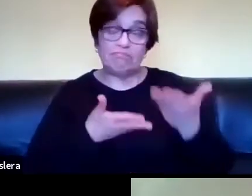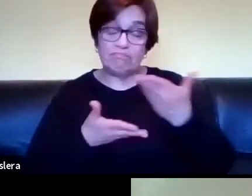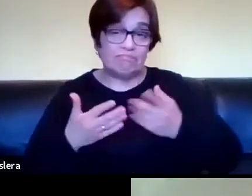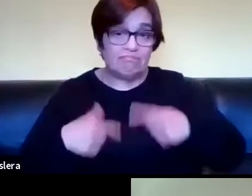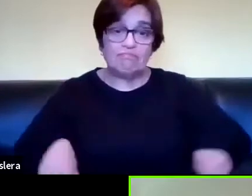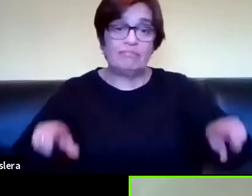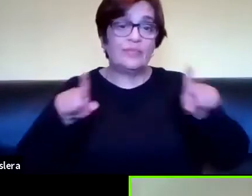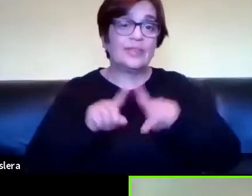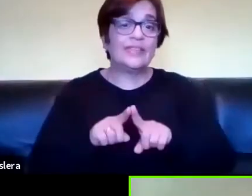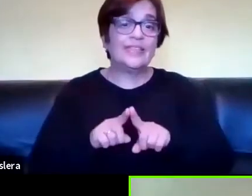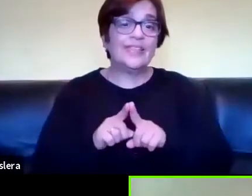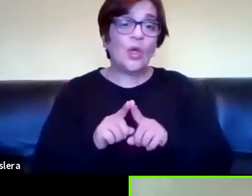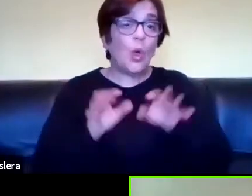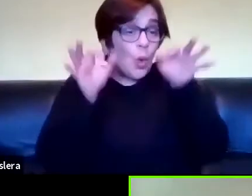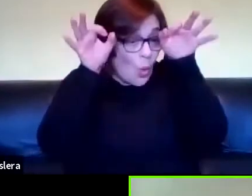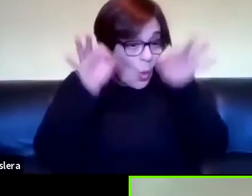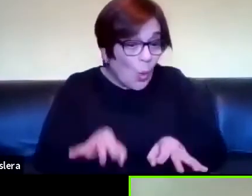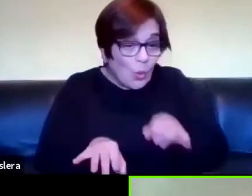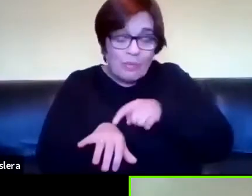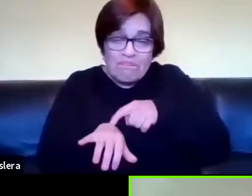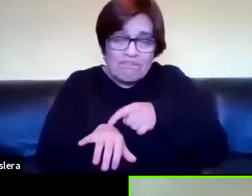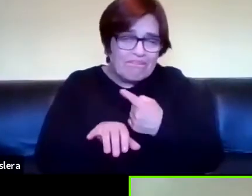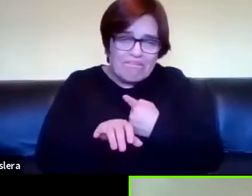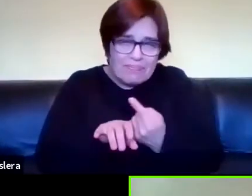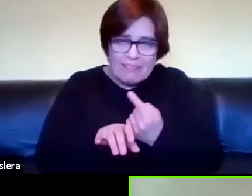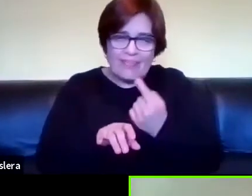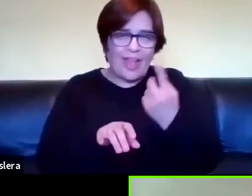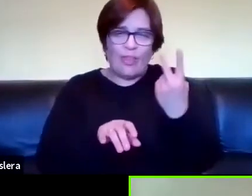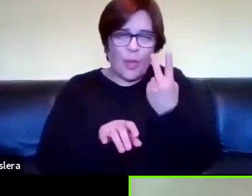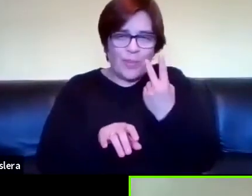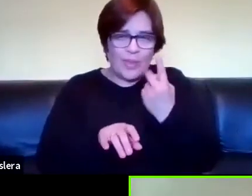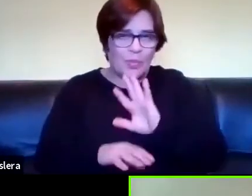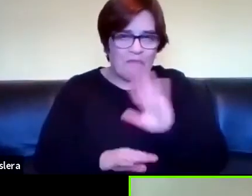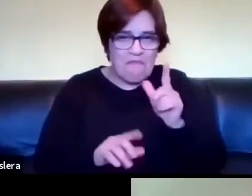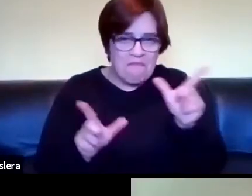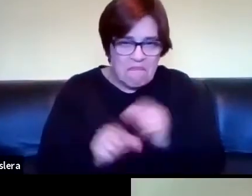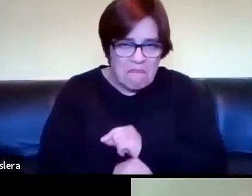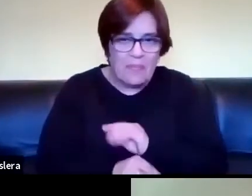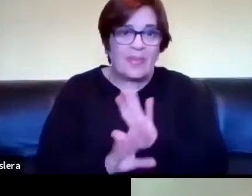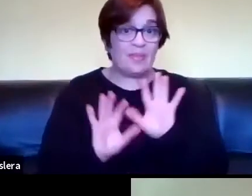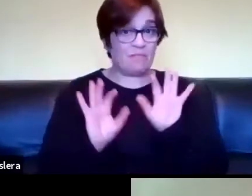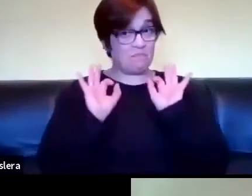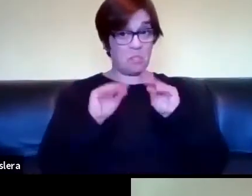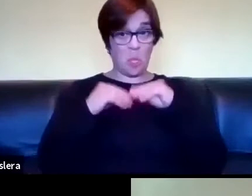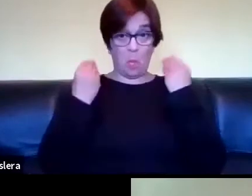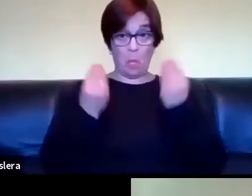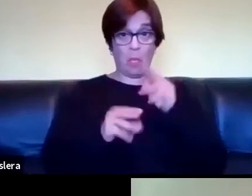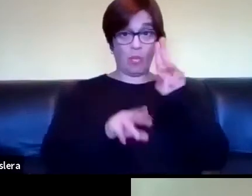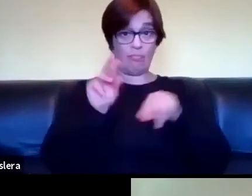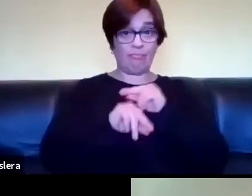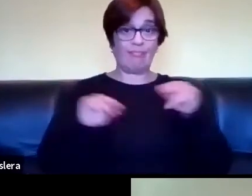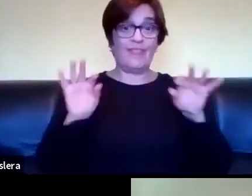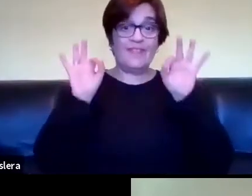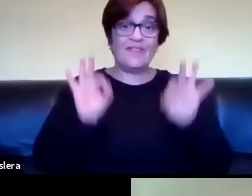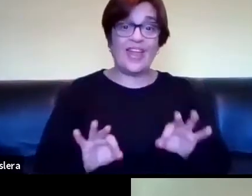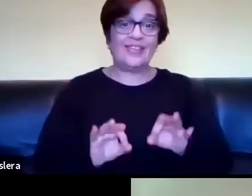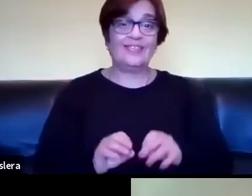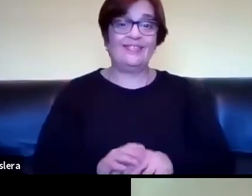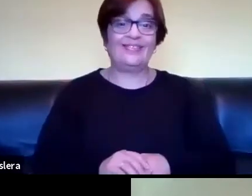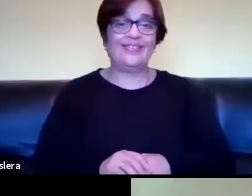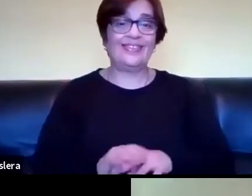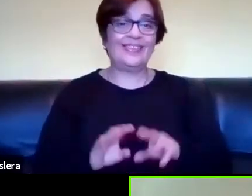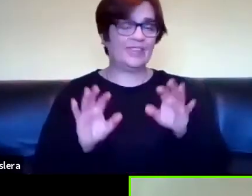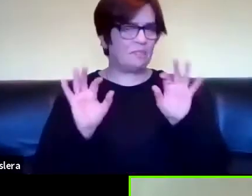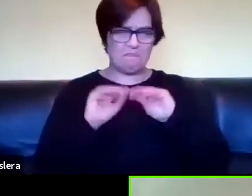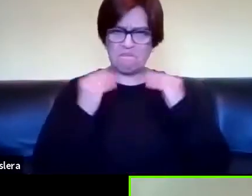nos quedan escasos dos minutos y 29 tengo yo pero